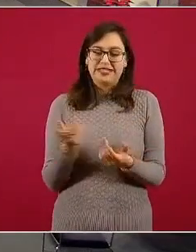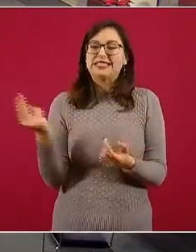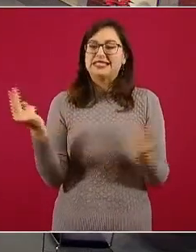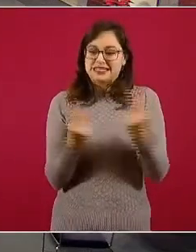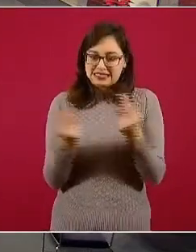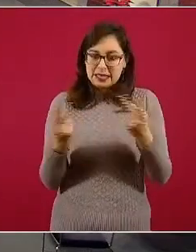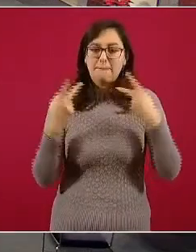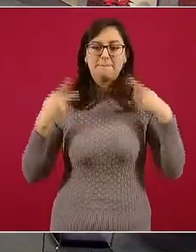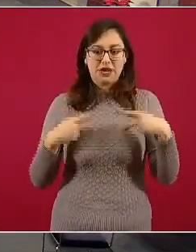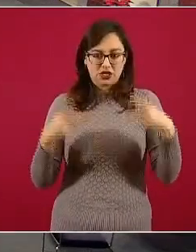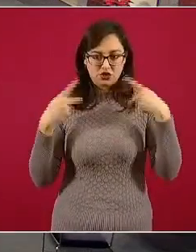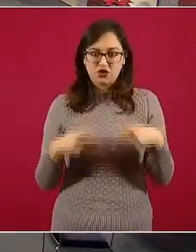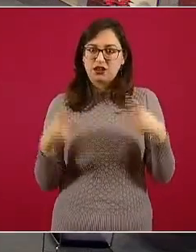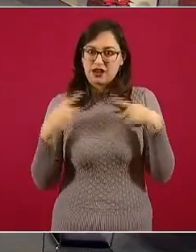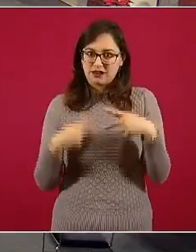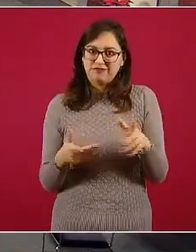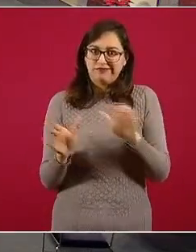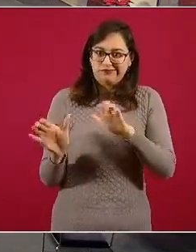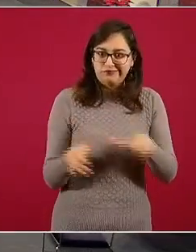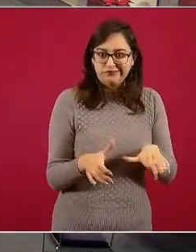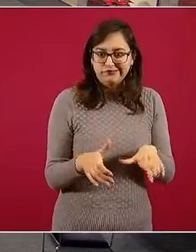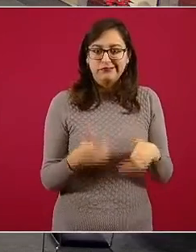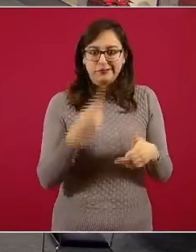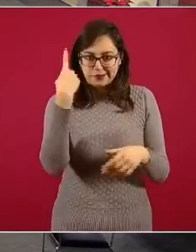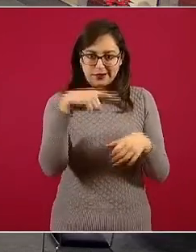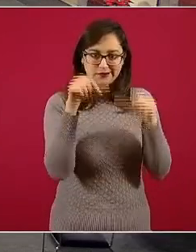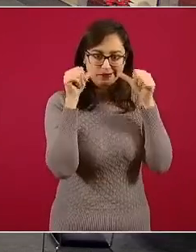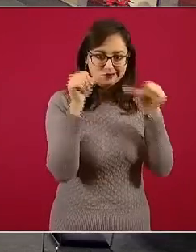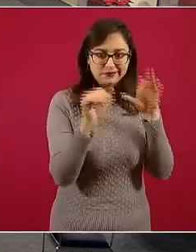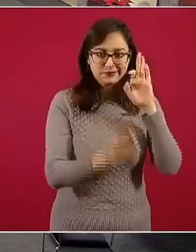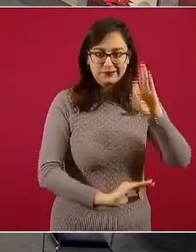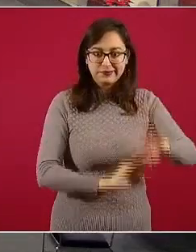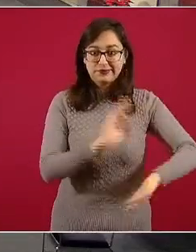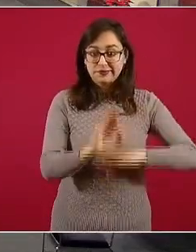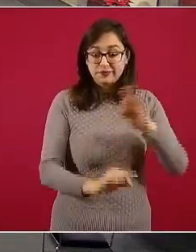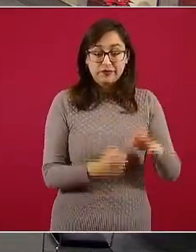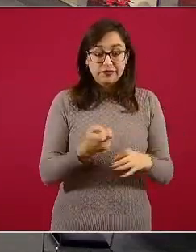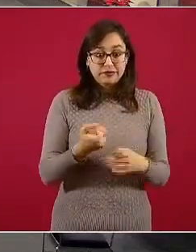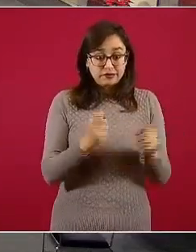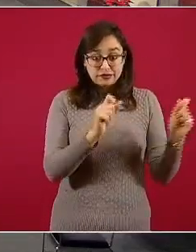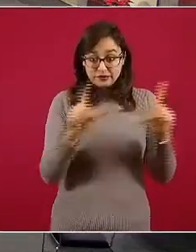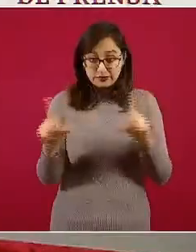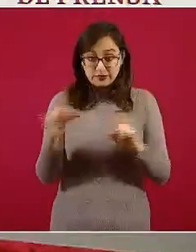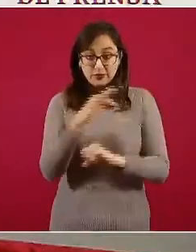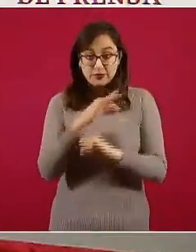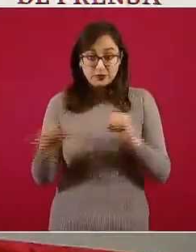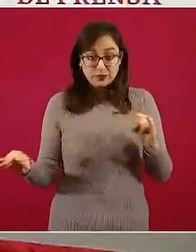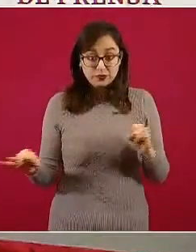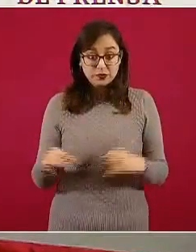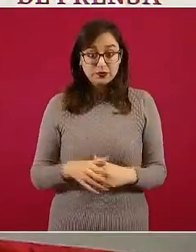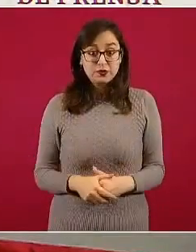que pueda dar respuesta a la atención del paciente que lo necesite. Creo que esa es la última. ¿Hay otra?